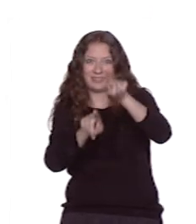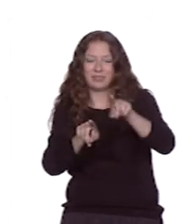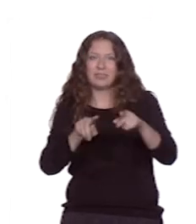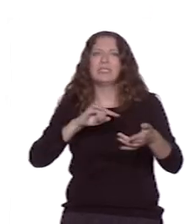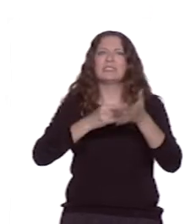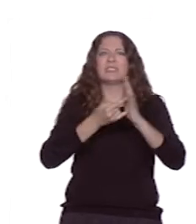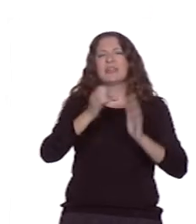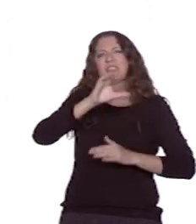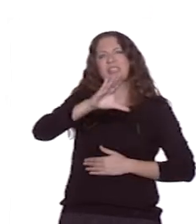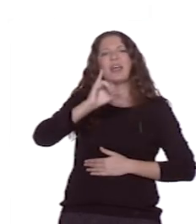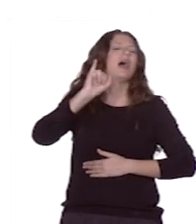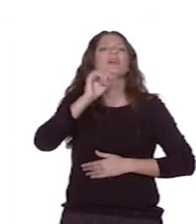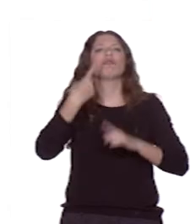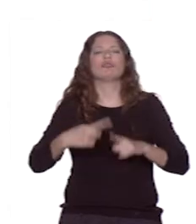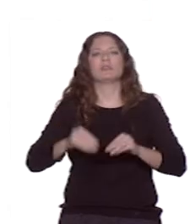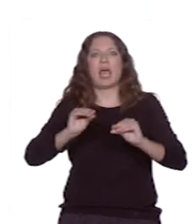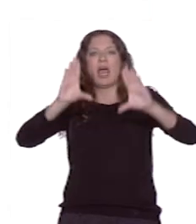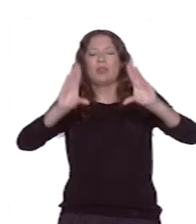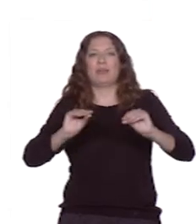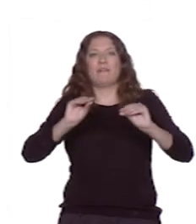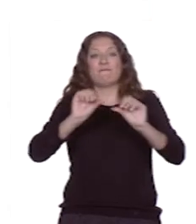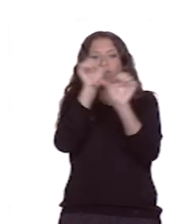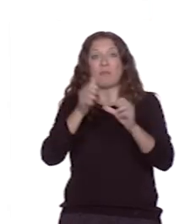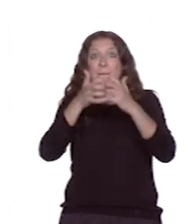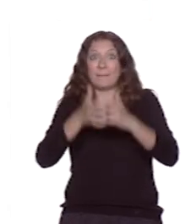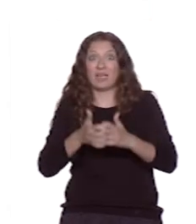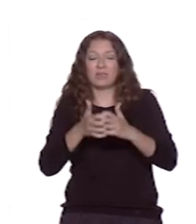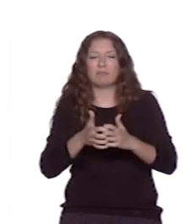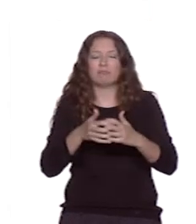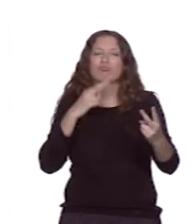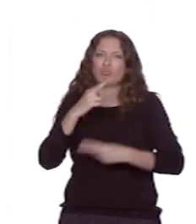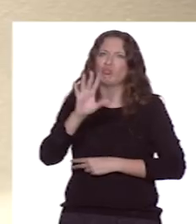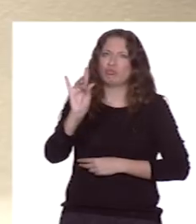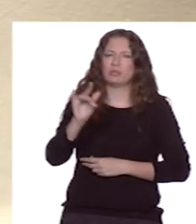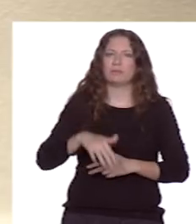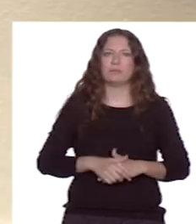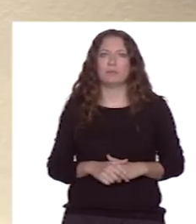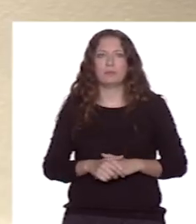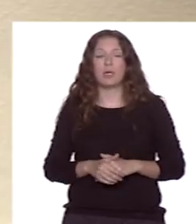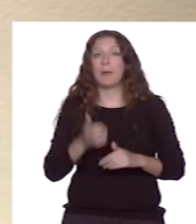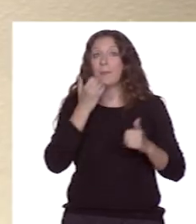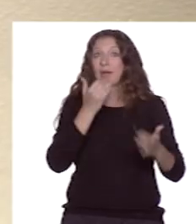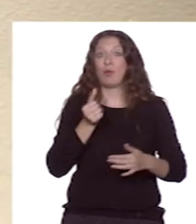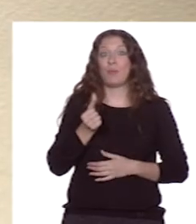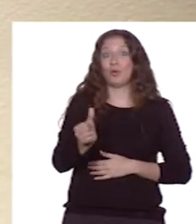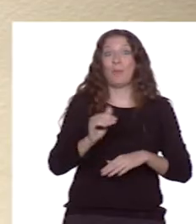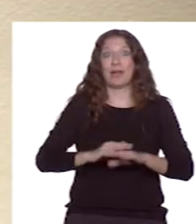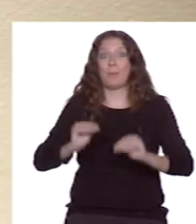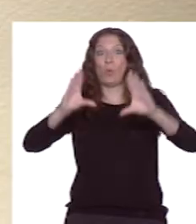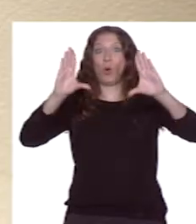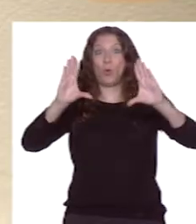elementos accionables de forma mecánica? Respuesta es que sí. Por ejemplo, el botón de encender y apagar,